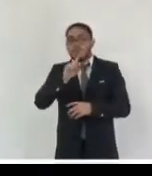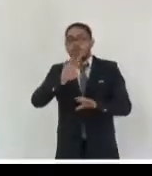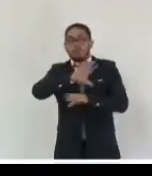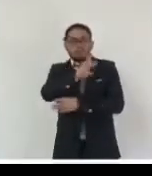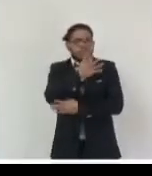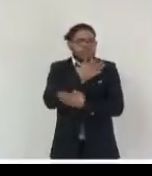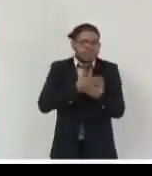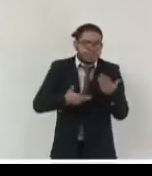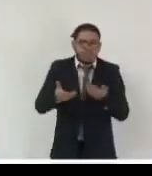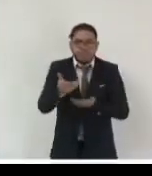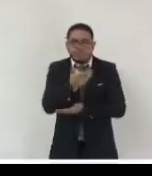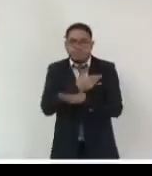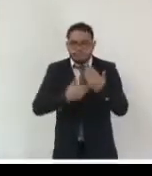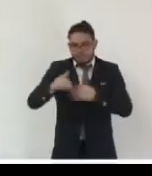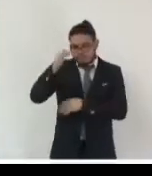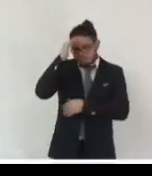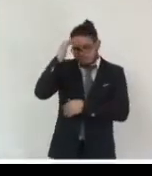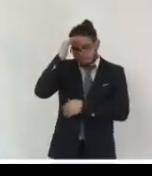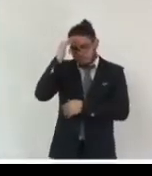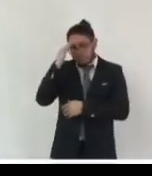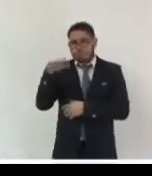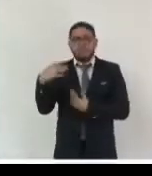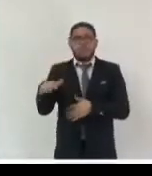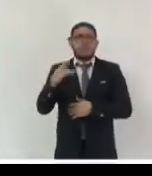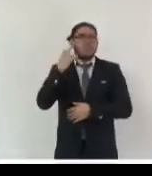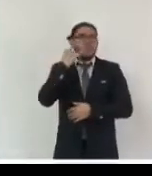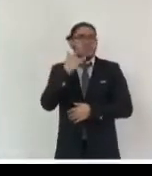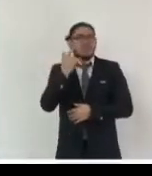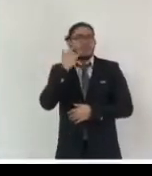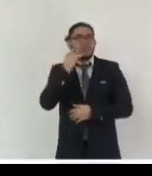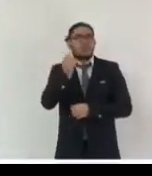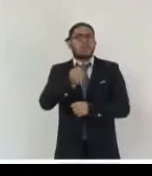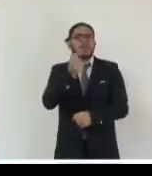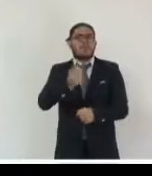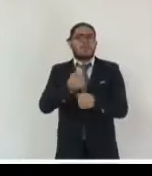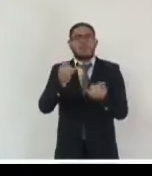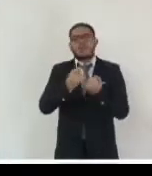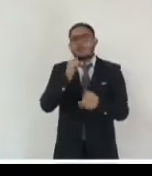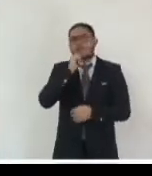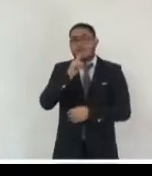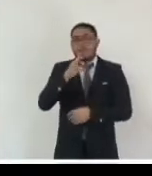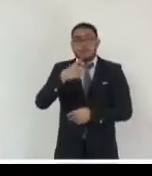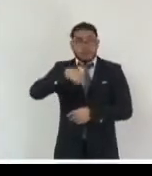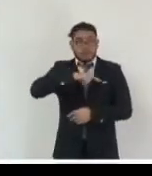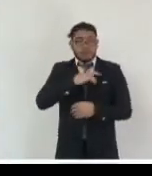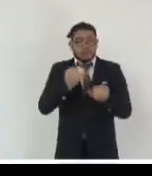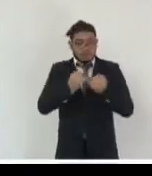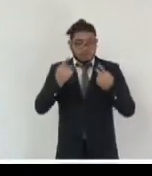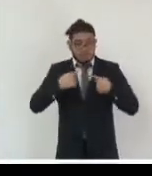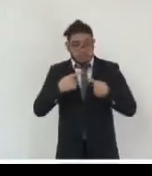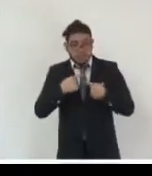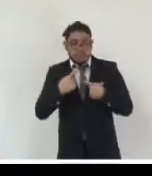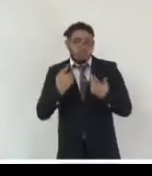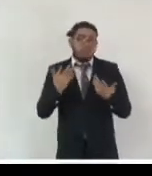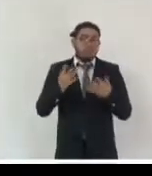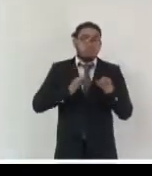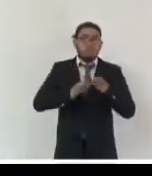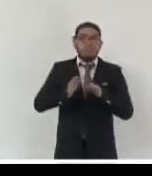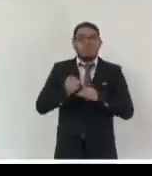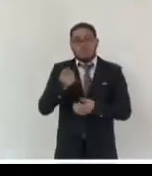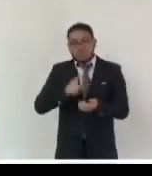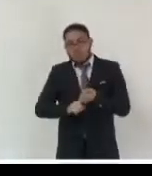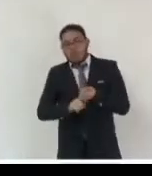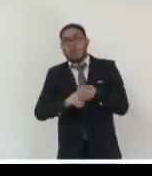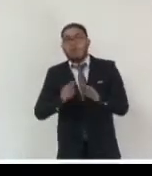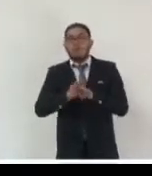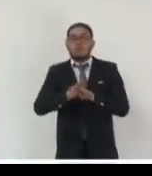reflexiones sobre los desafíos y oportunidades que enfrentamos los archivistas y las instituciones, particularmente